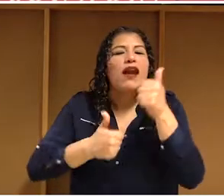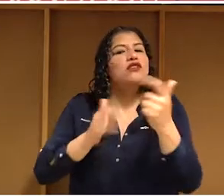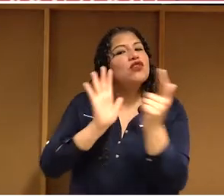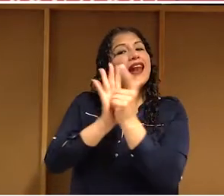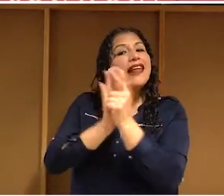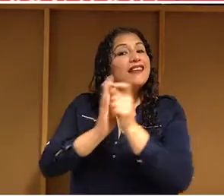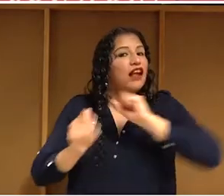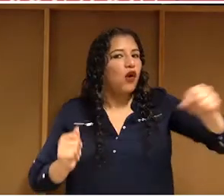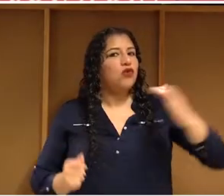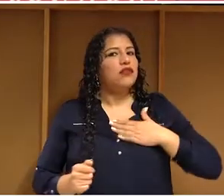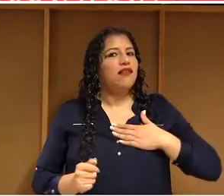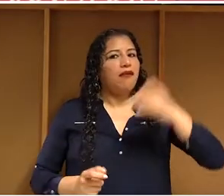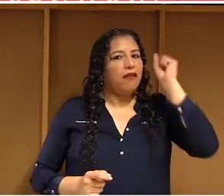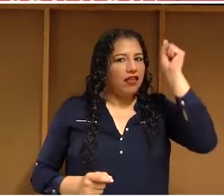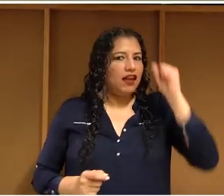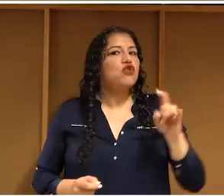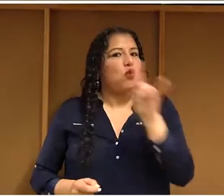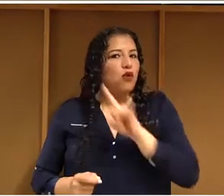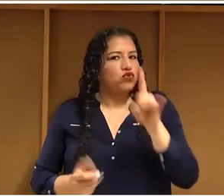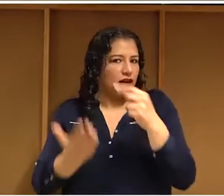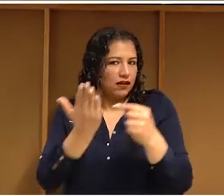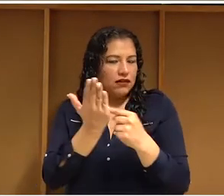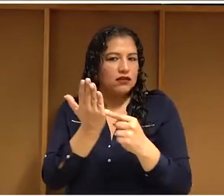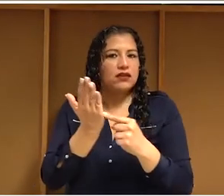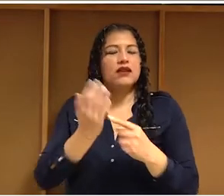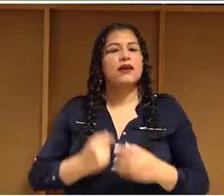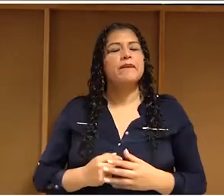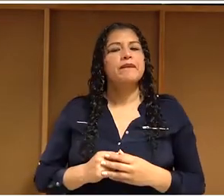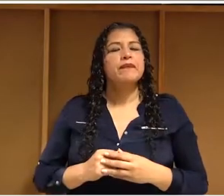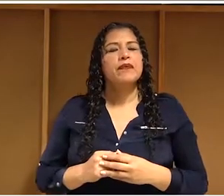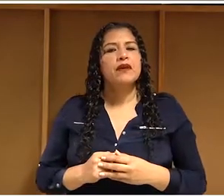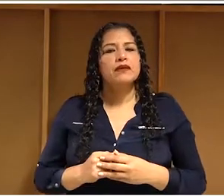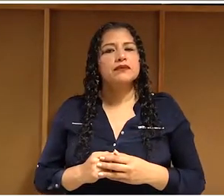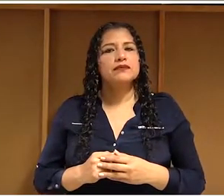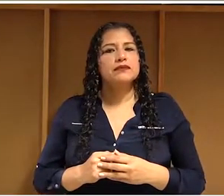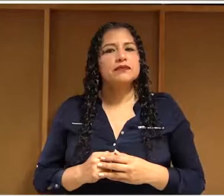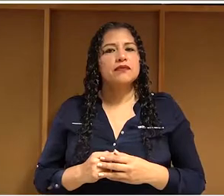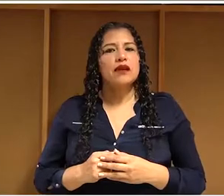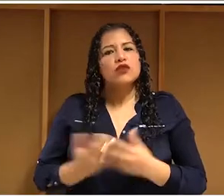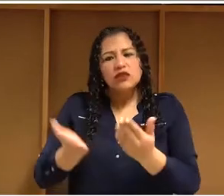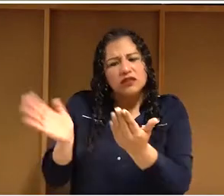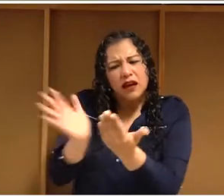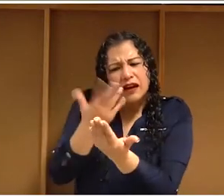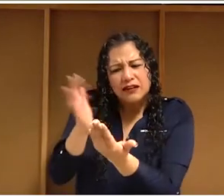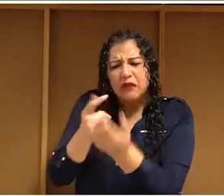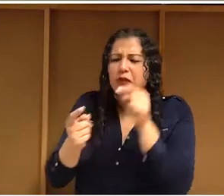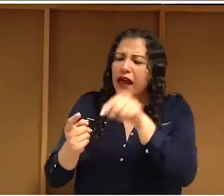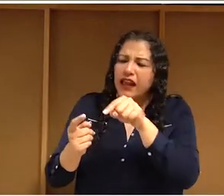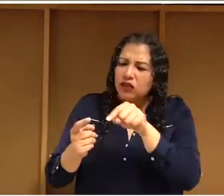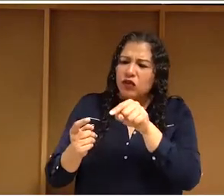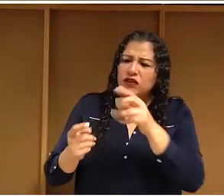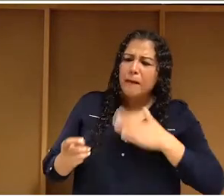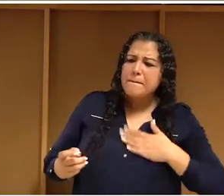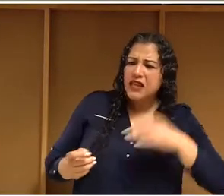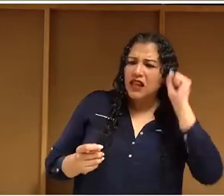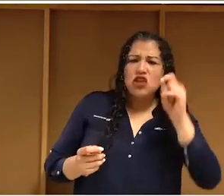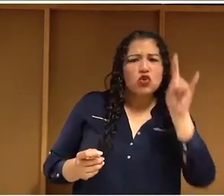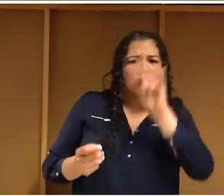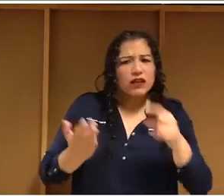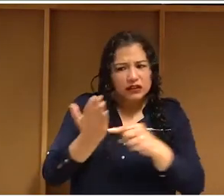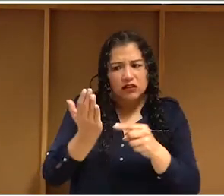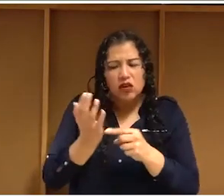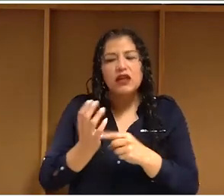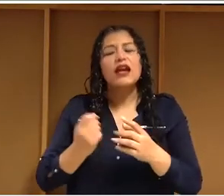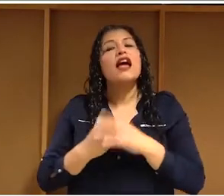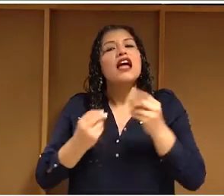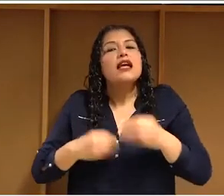Derechos que ya están reconocidos en la ley. como cosas que ya tenemos y que es necesario que reconozcamos y defendamos. Esto es una